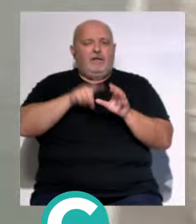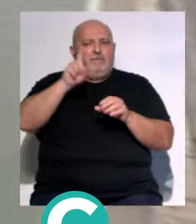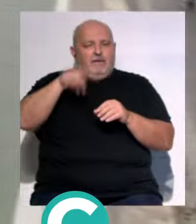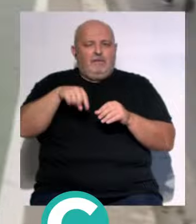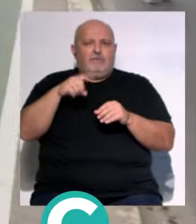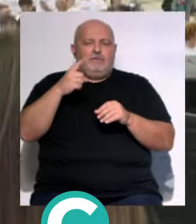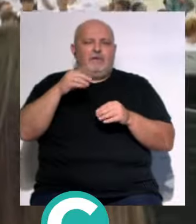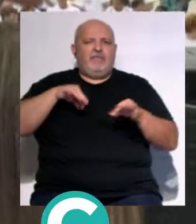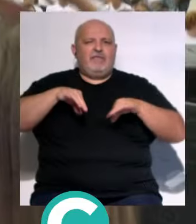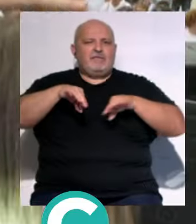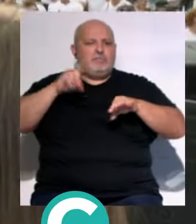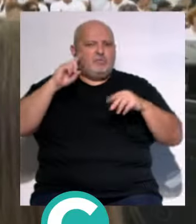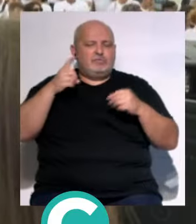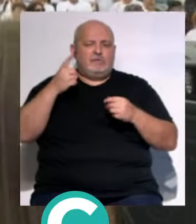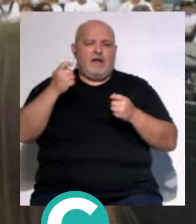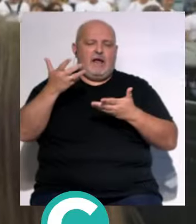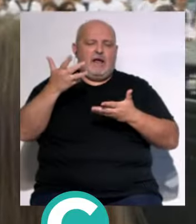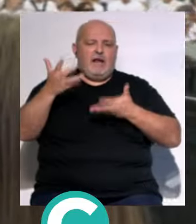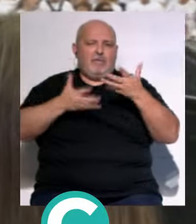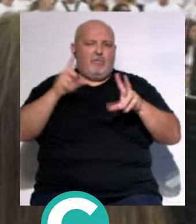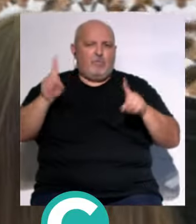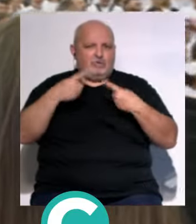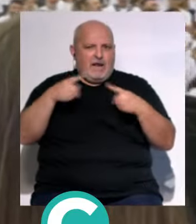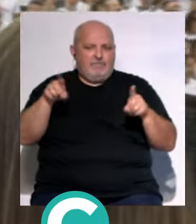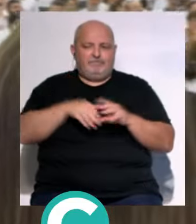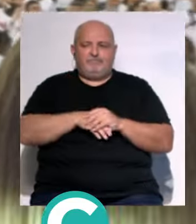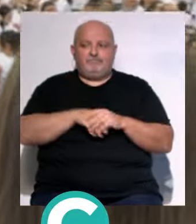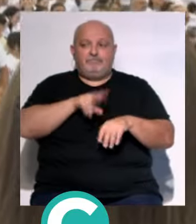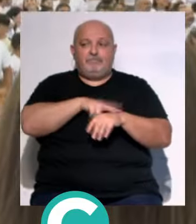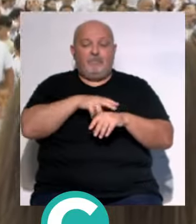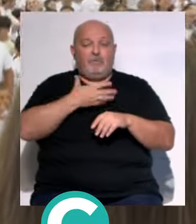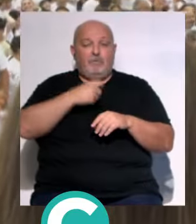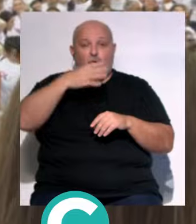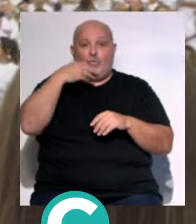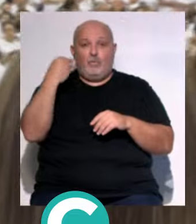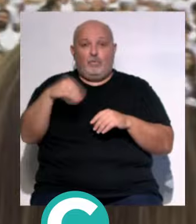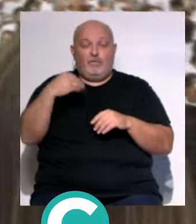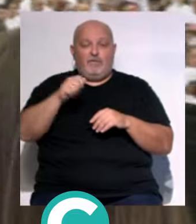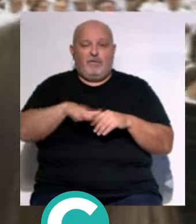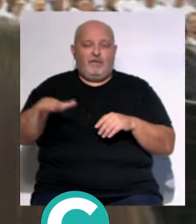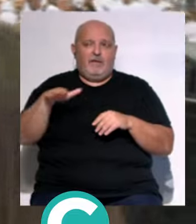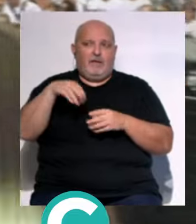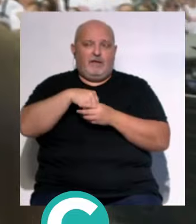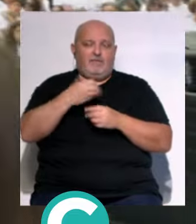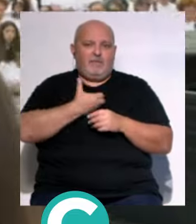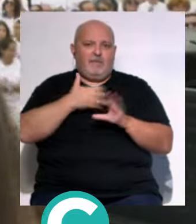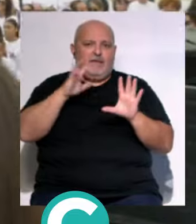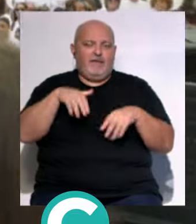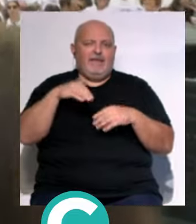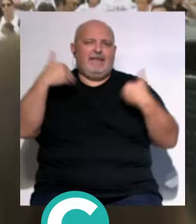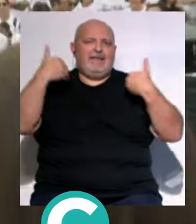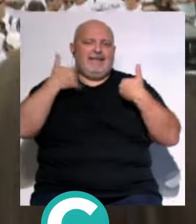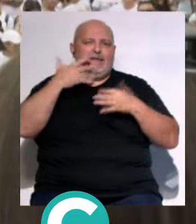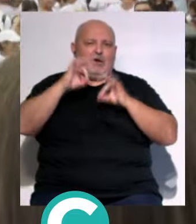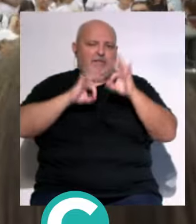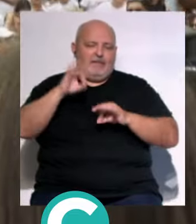participación de un DJ... ...y animación musical... ...la Delegación Municipal de Juventud... ...e Infancia... ...del Ayuntamiento de Cádiz... ...fue la